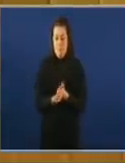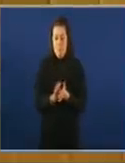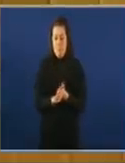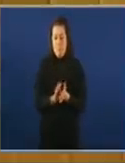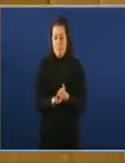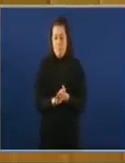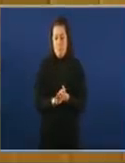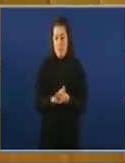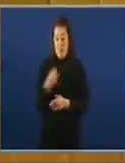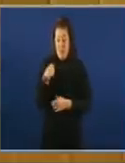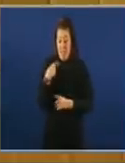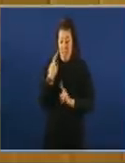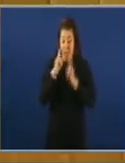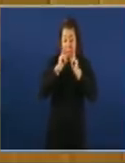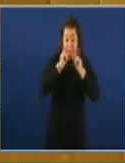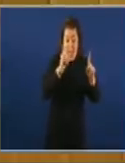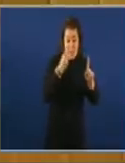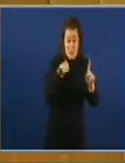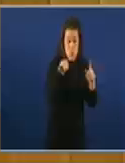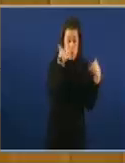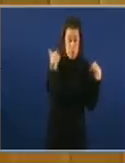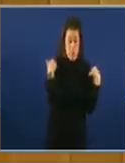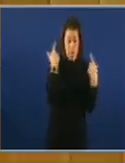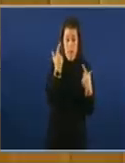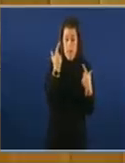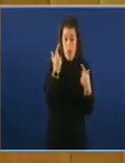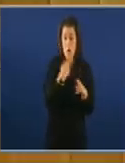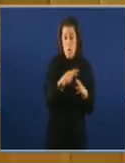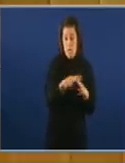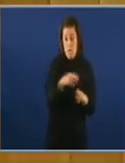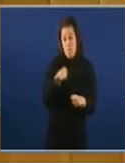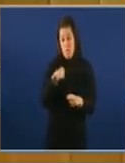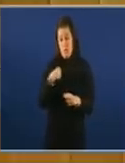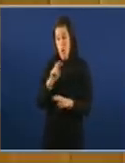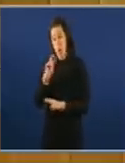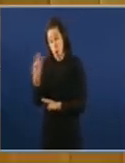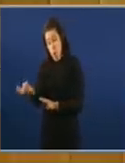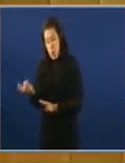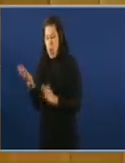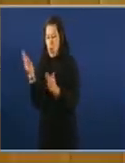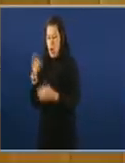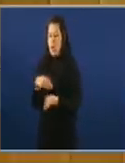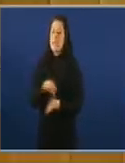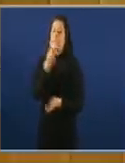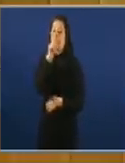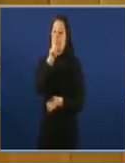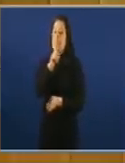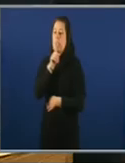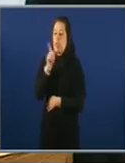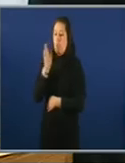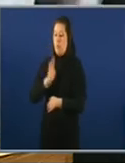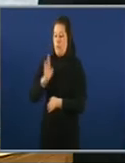Nun caso hai responsabilidade política porque se tomaron decisión do exercicio do cargo e noutro caso non hai silencio por favor